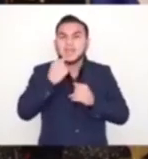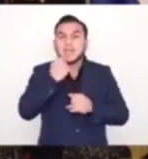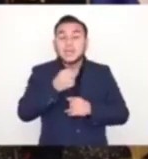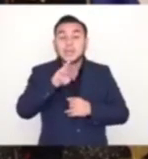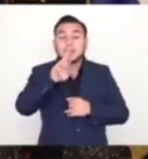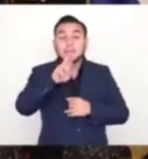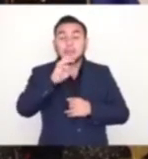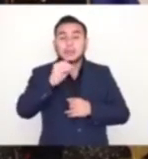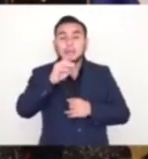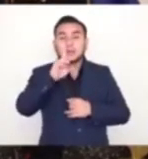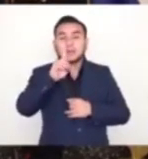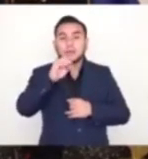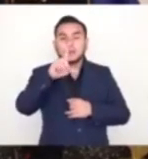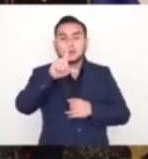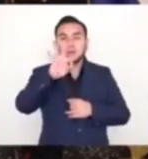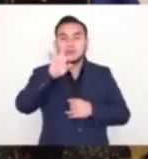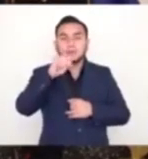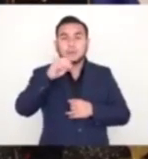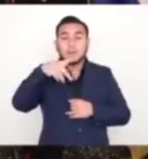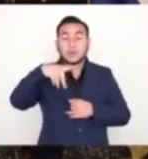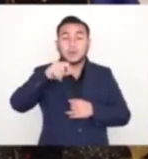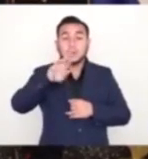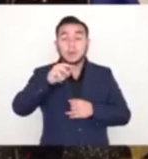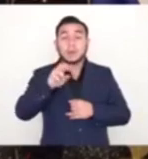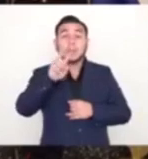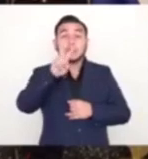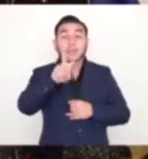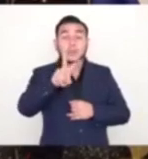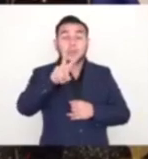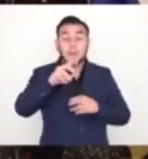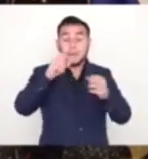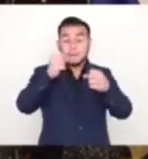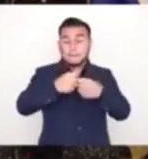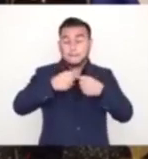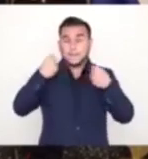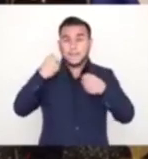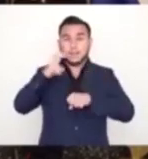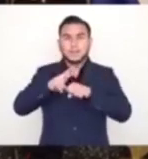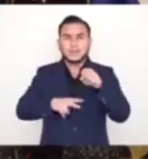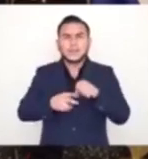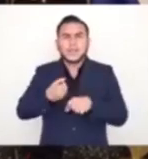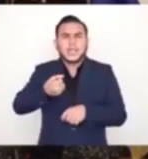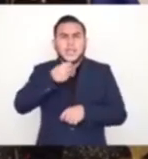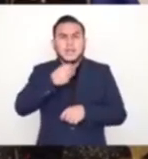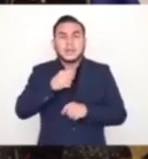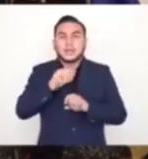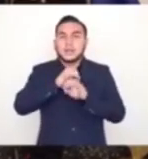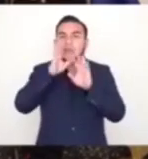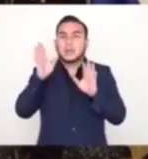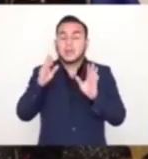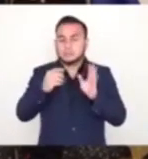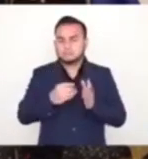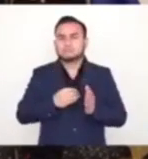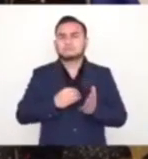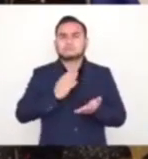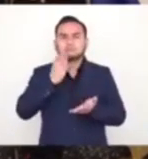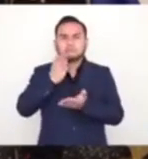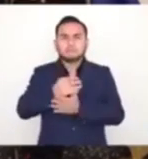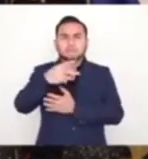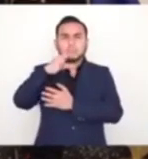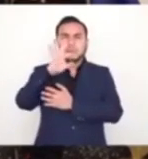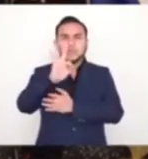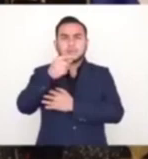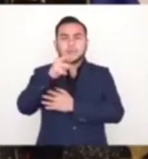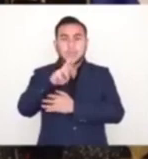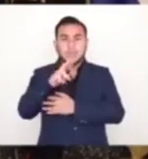que llegan a un monto total de 2 millones de dólares. Hay documentación sobre eso, la fiscalía ya tiene el caso, y además ya fue reportado por